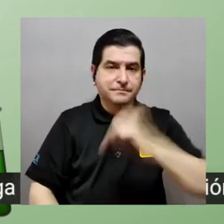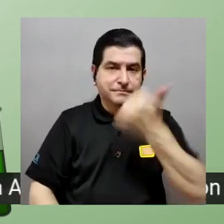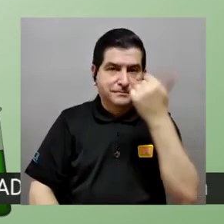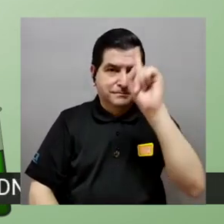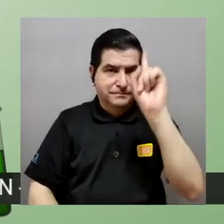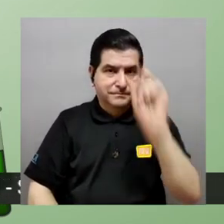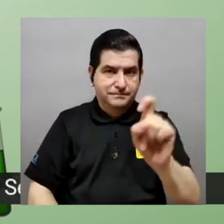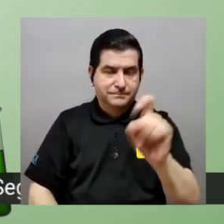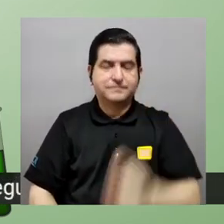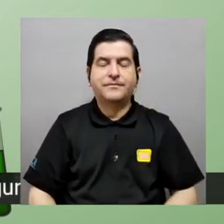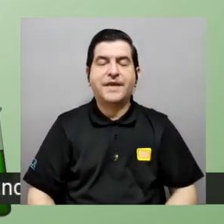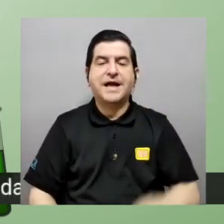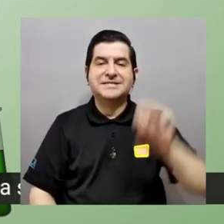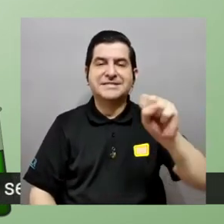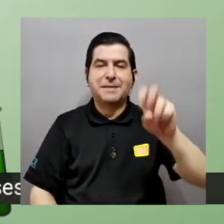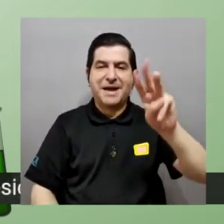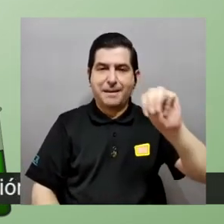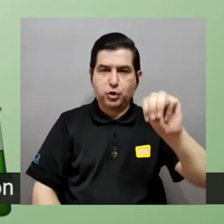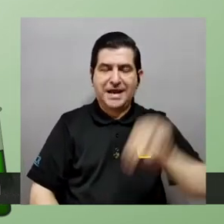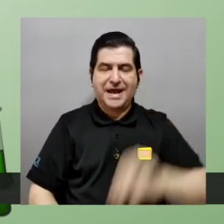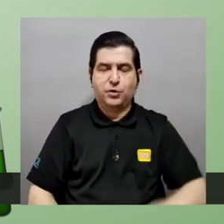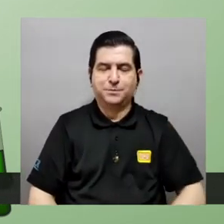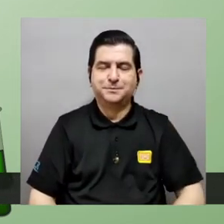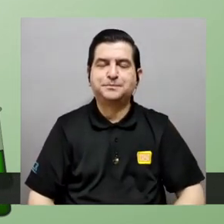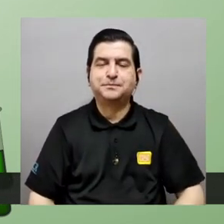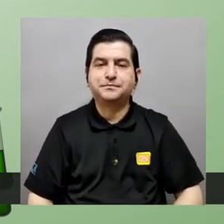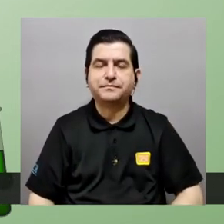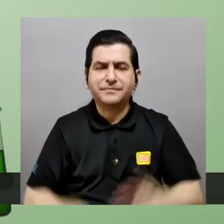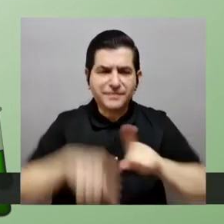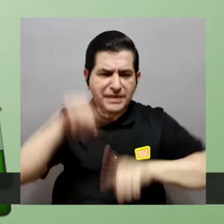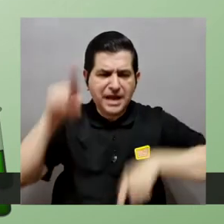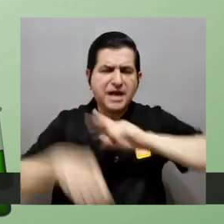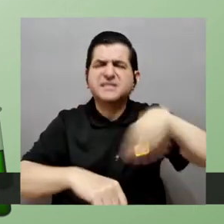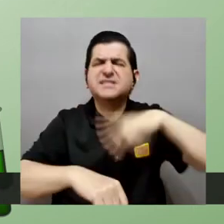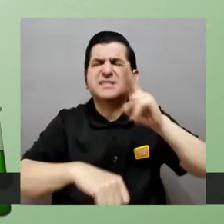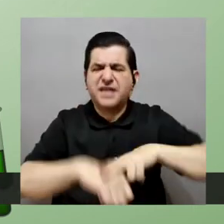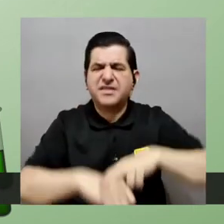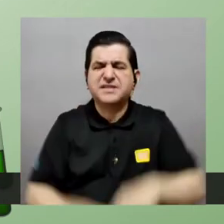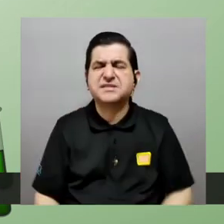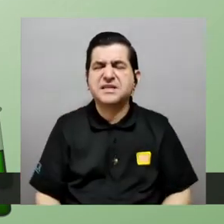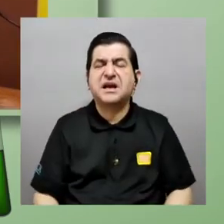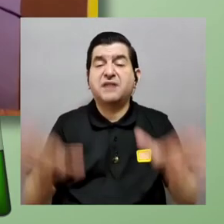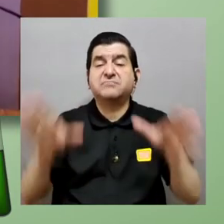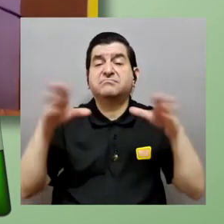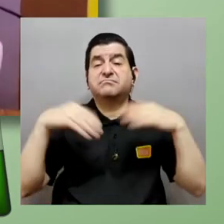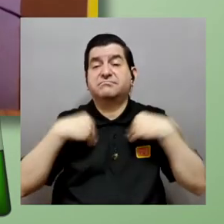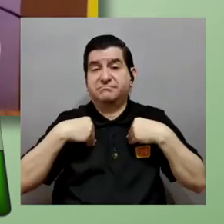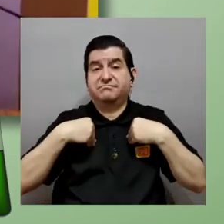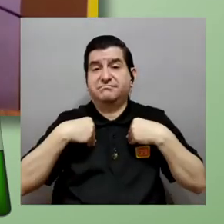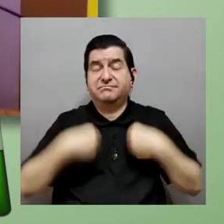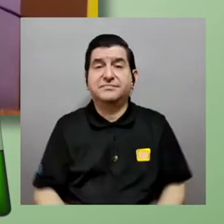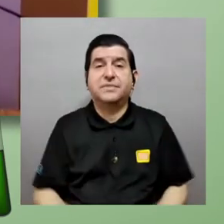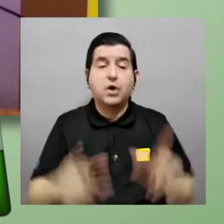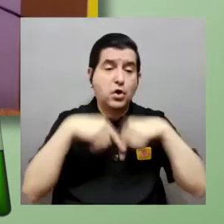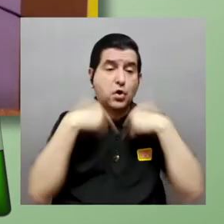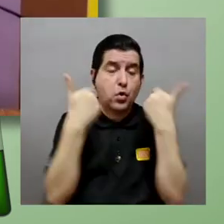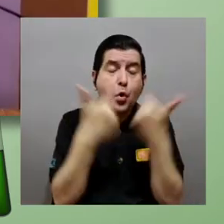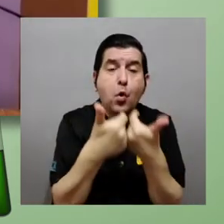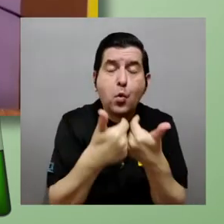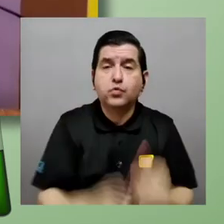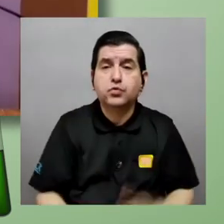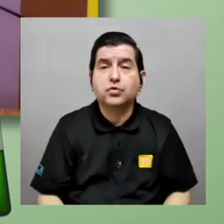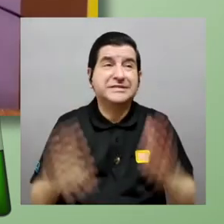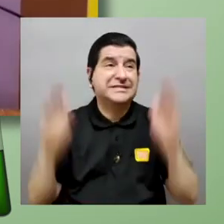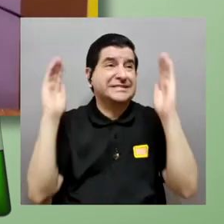tengo otra pregunta para samaria en estadística usualmente se asumen los